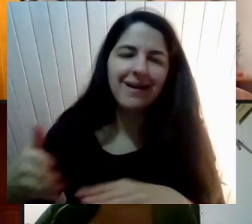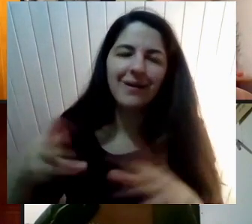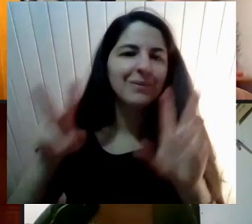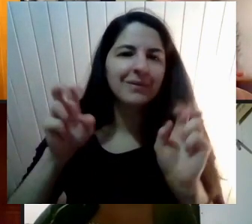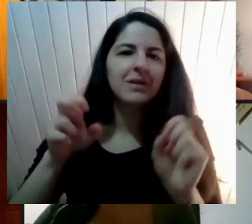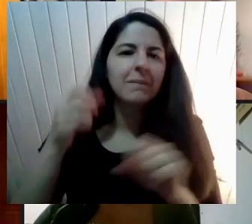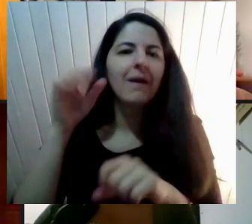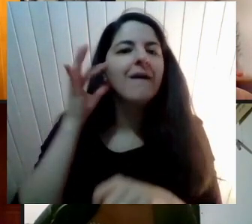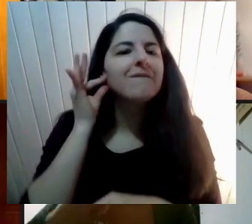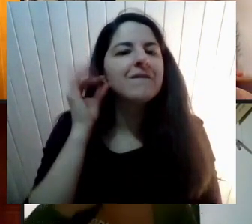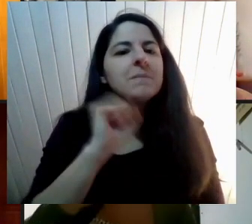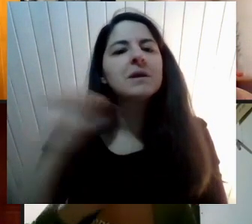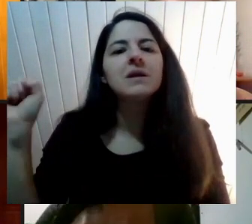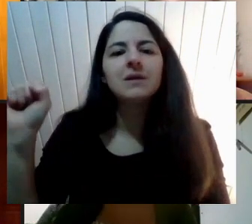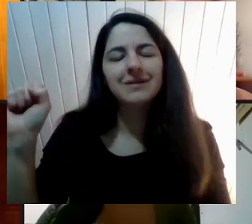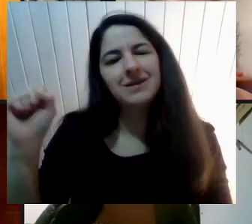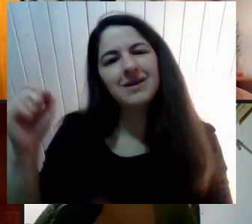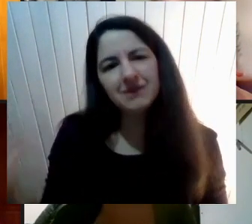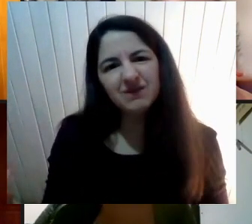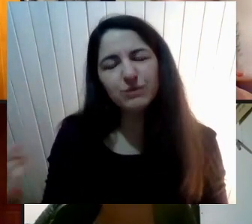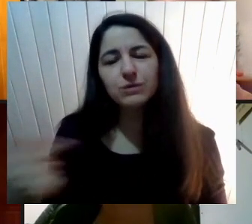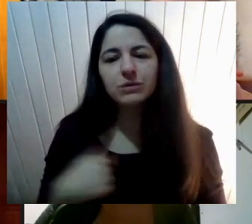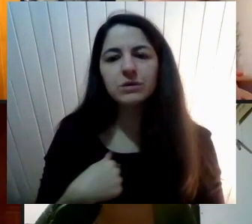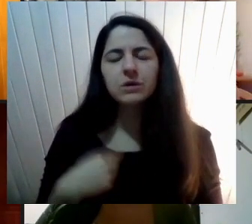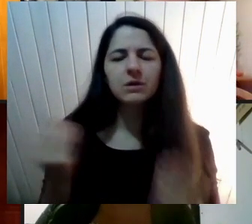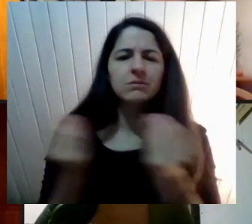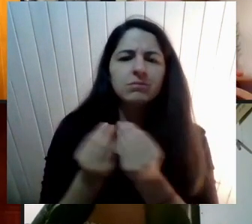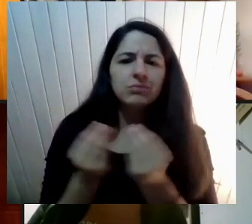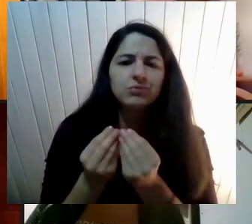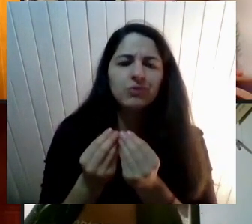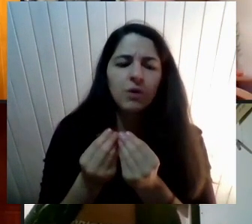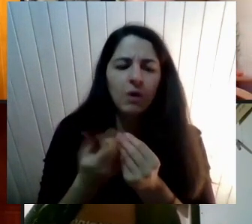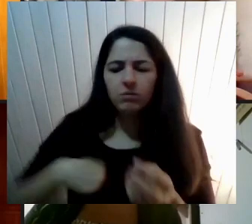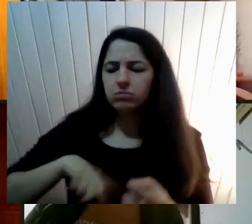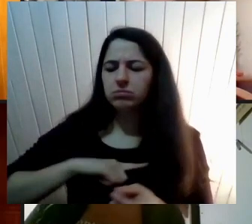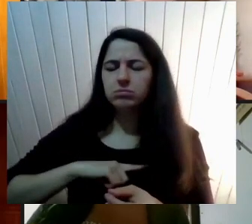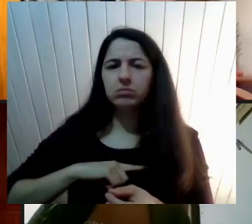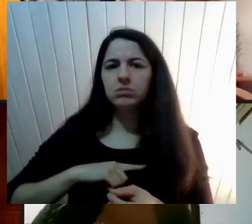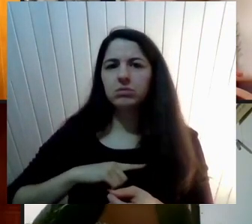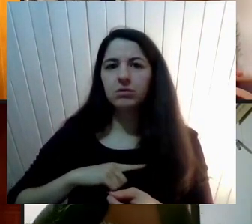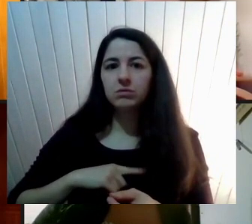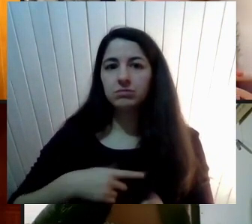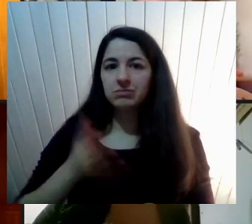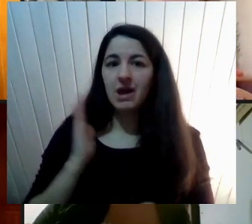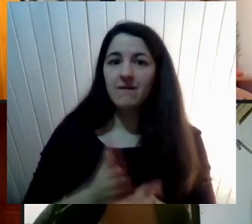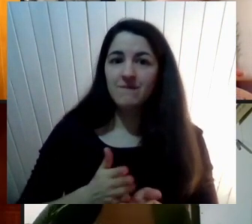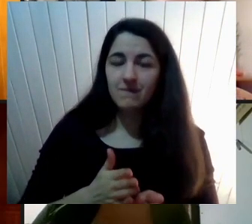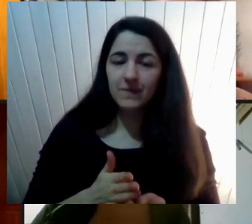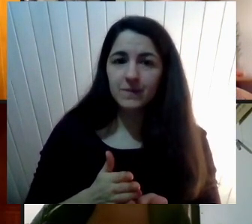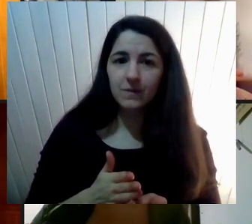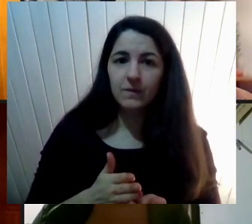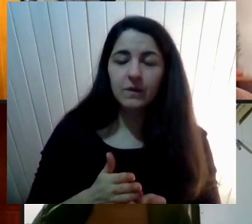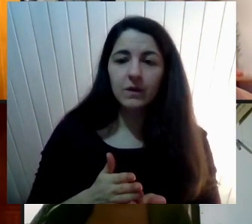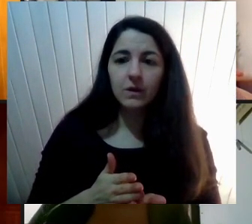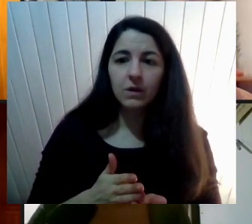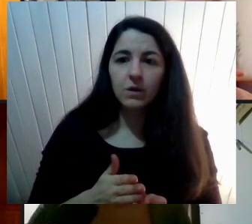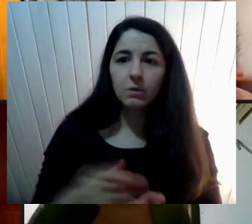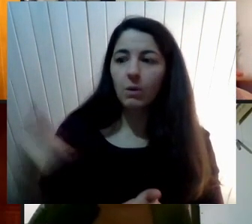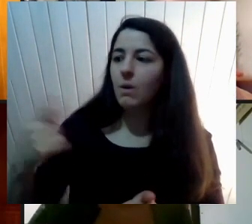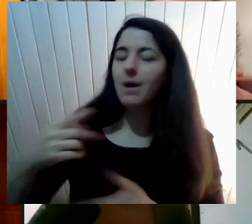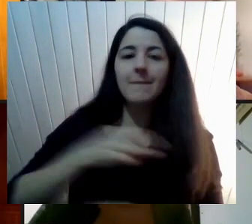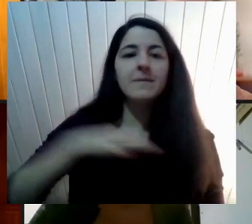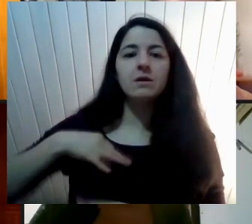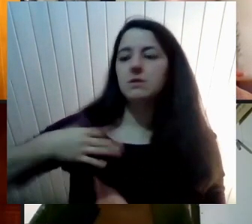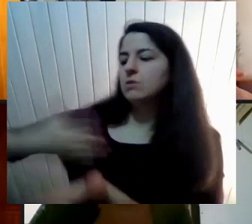Y muchas veces No proponen O no exigen Al docente Una